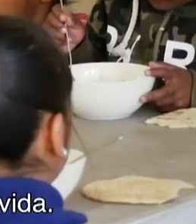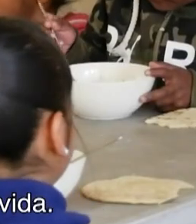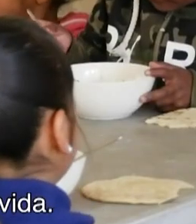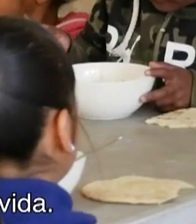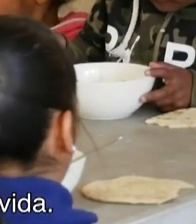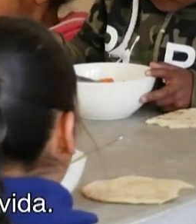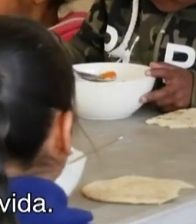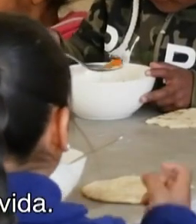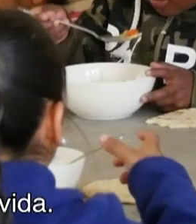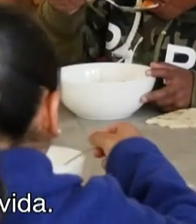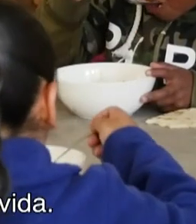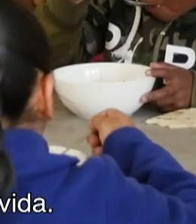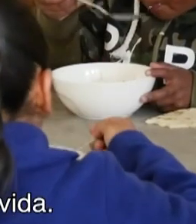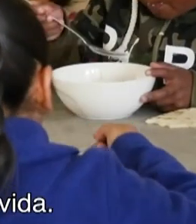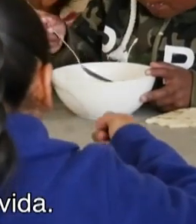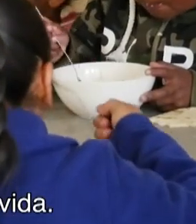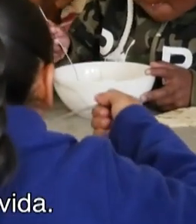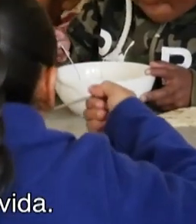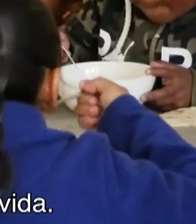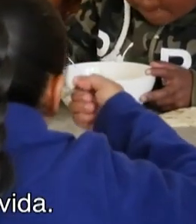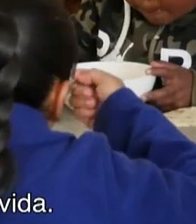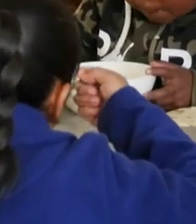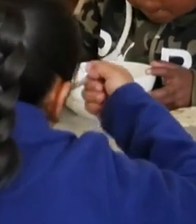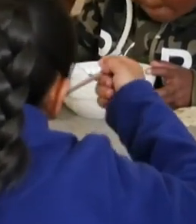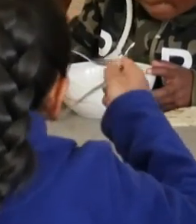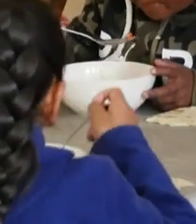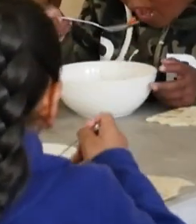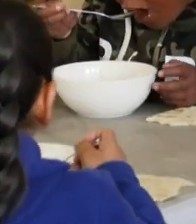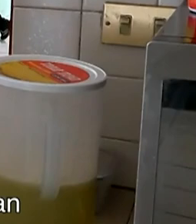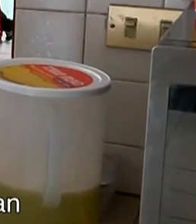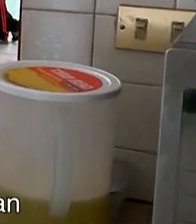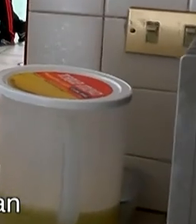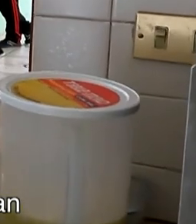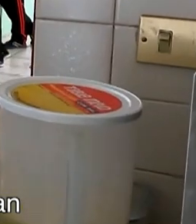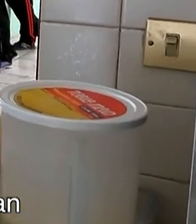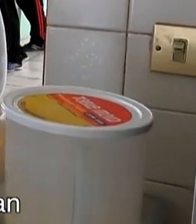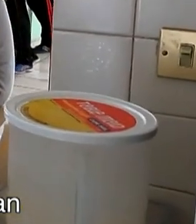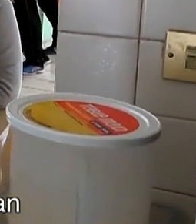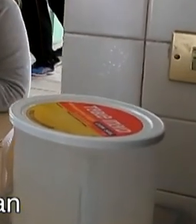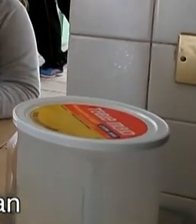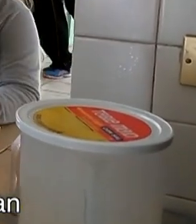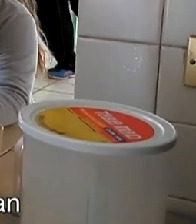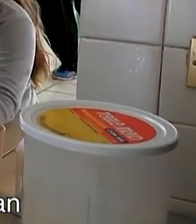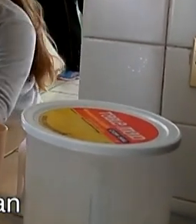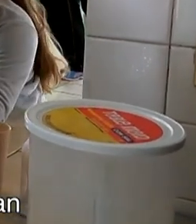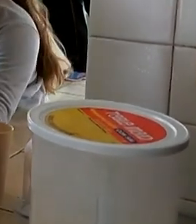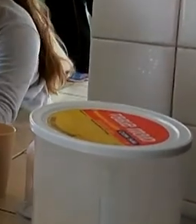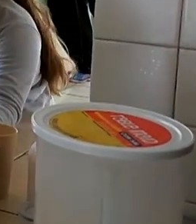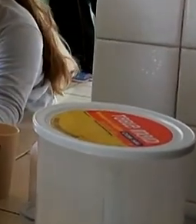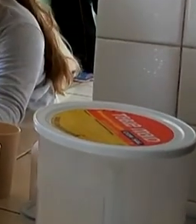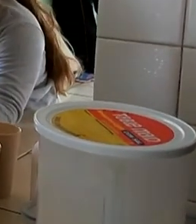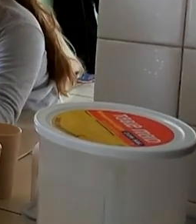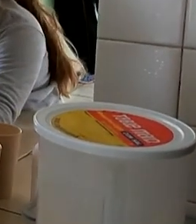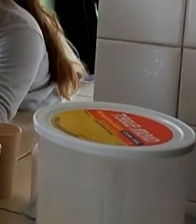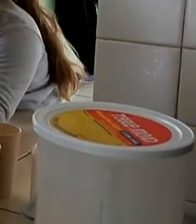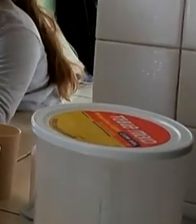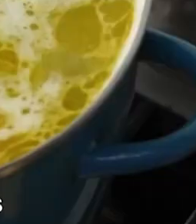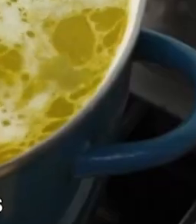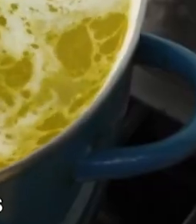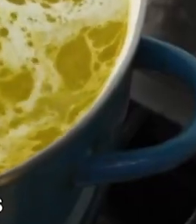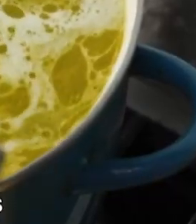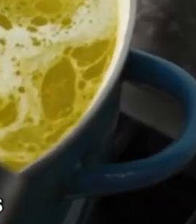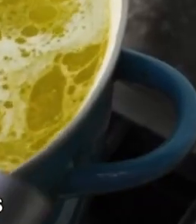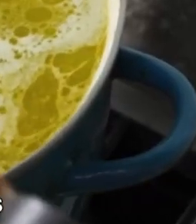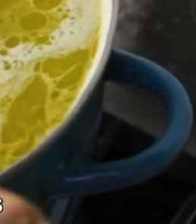nutrición y salud desde los primeros años de vida. Los alimentos y las bebidas que se ofrezcan al interior de las